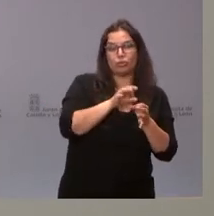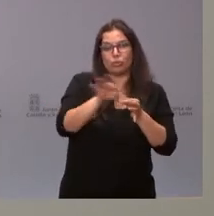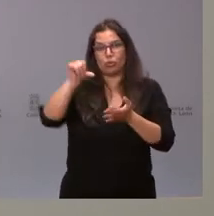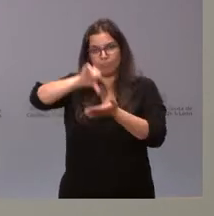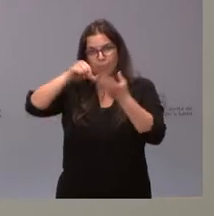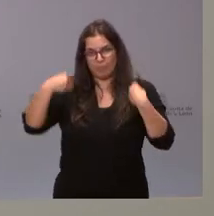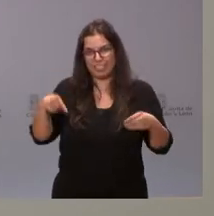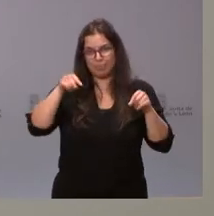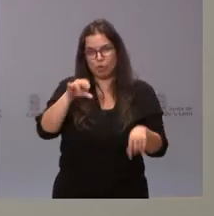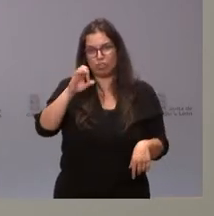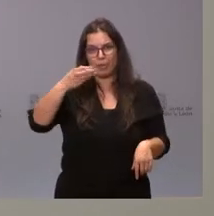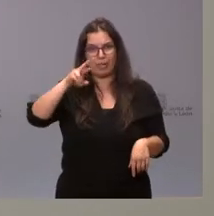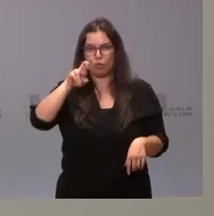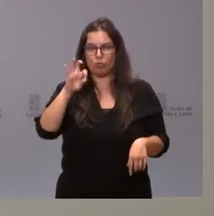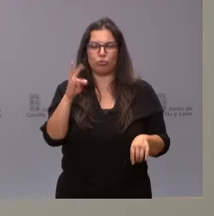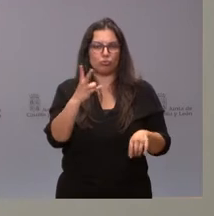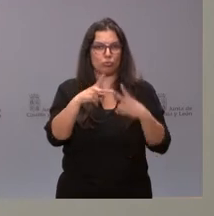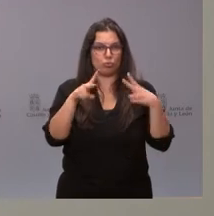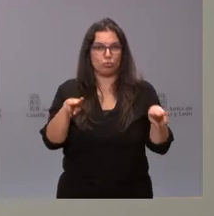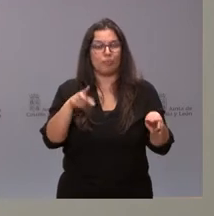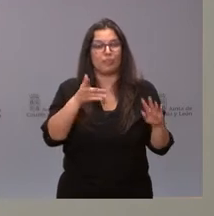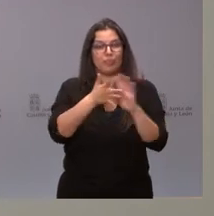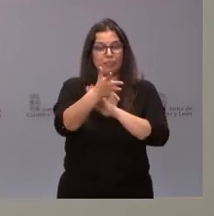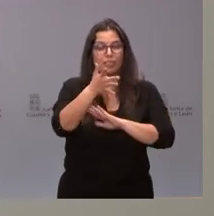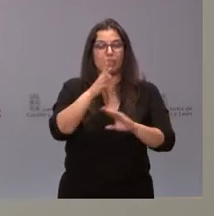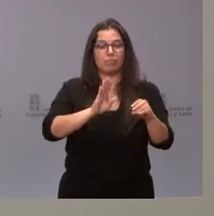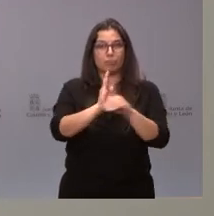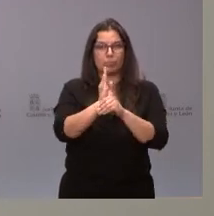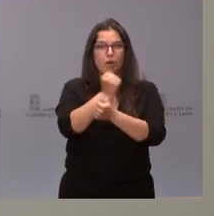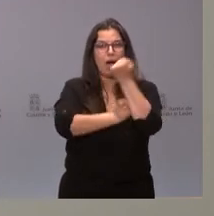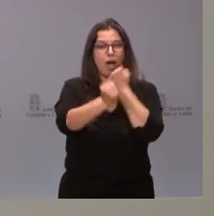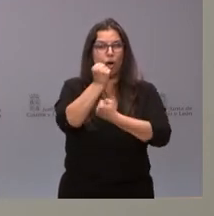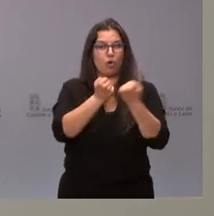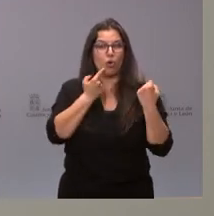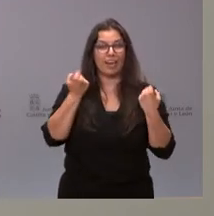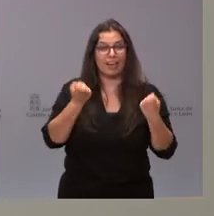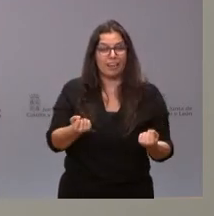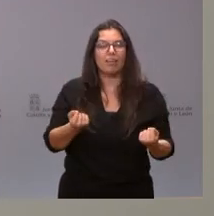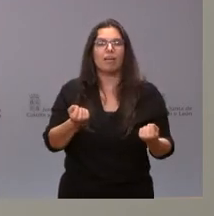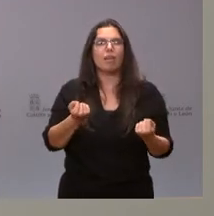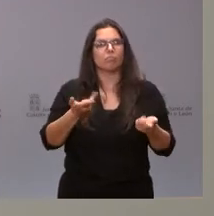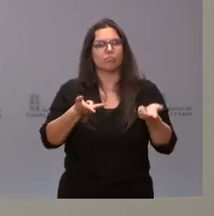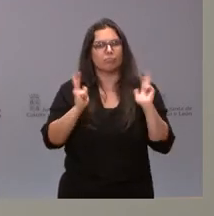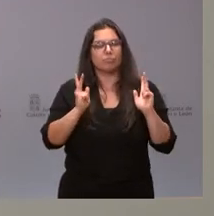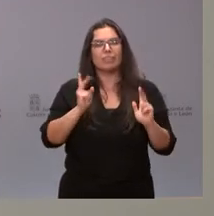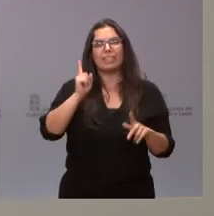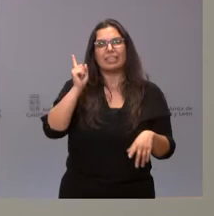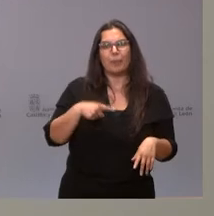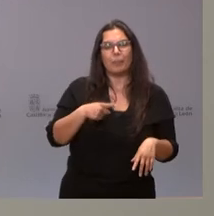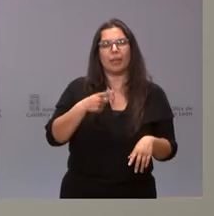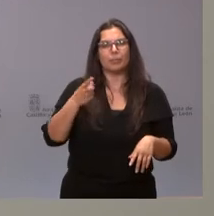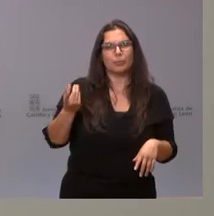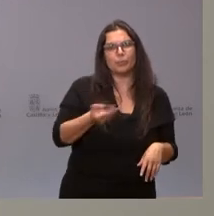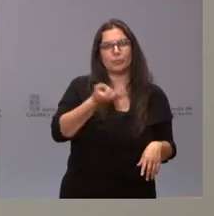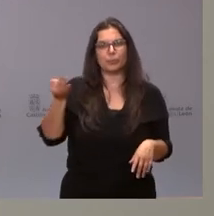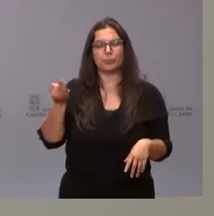localidad de Sabero. Se trata de una inversión que va a permitir un ahorro energético, que va a permitir mejorar también la eficiencia desde el punto de